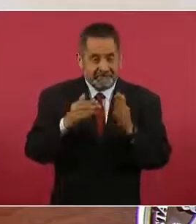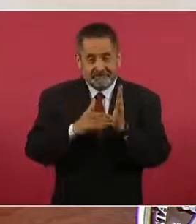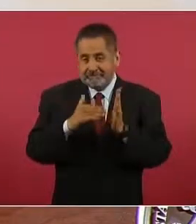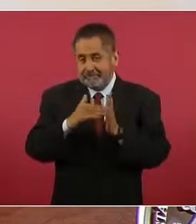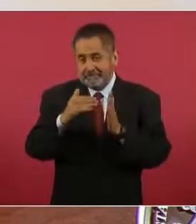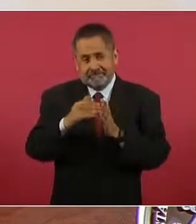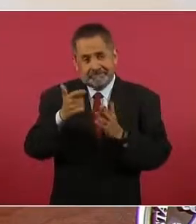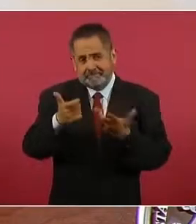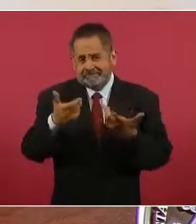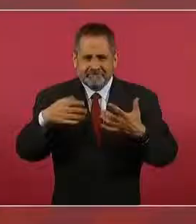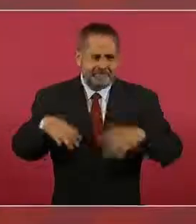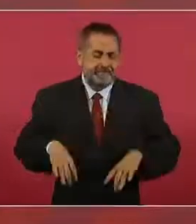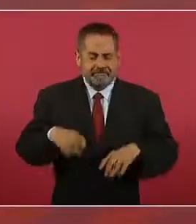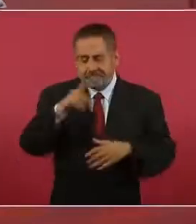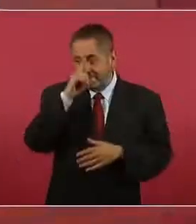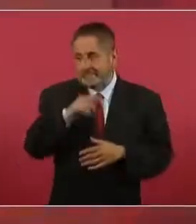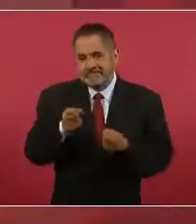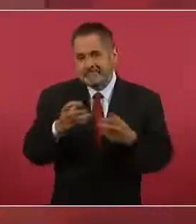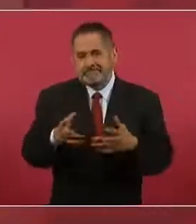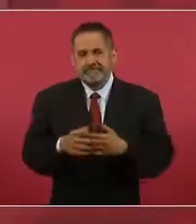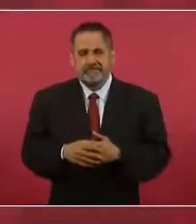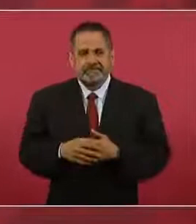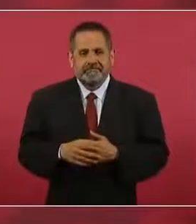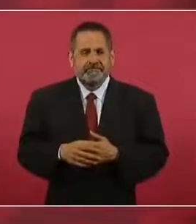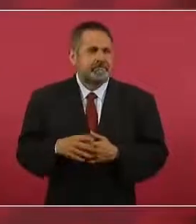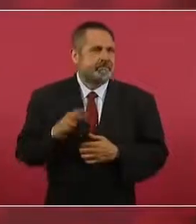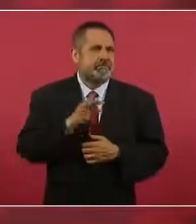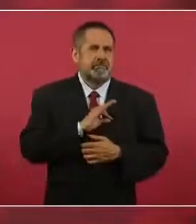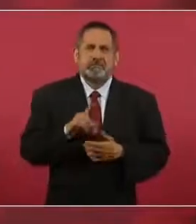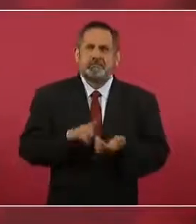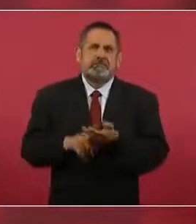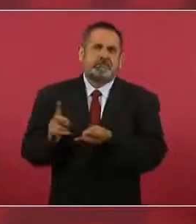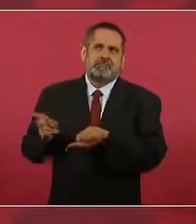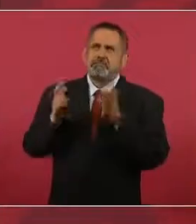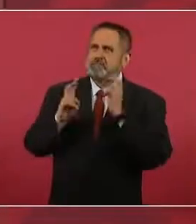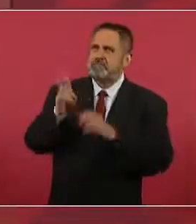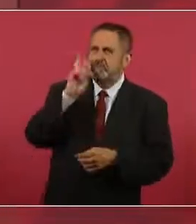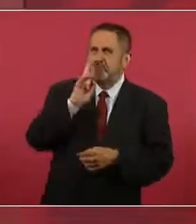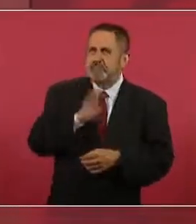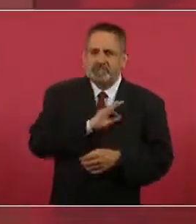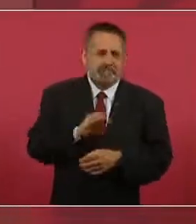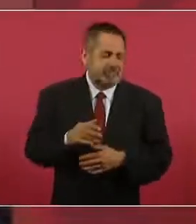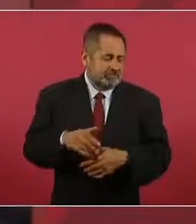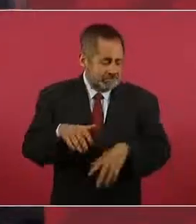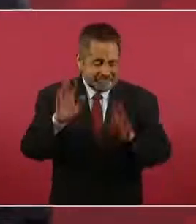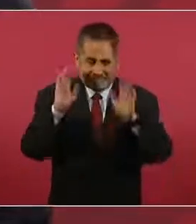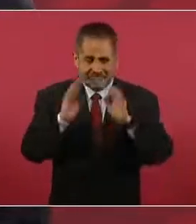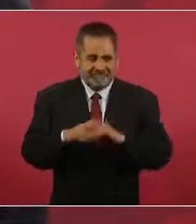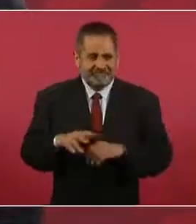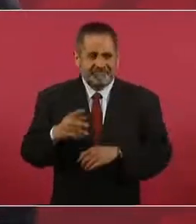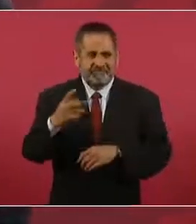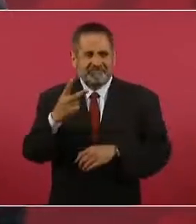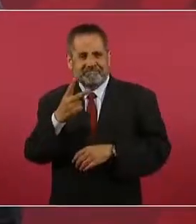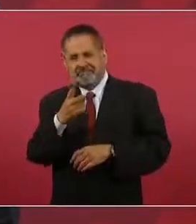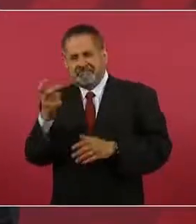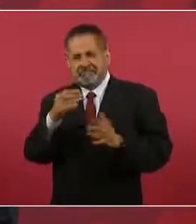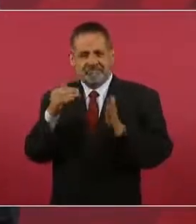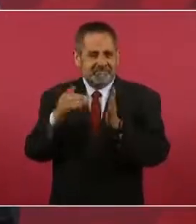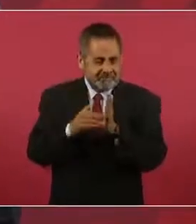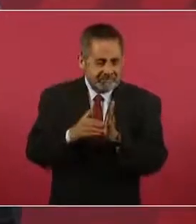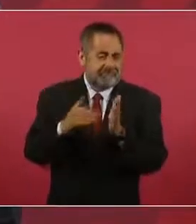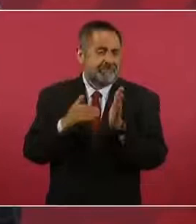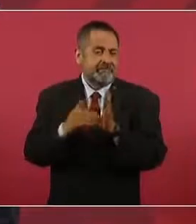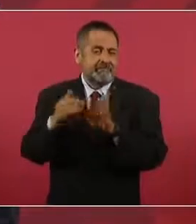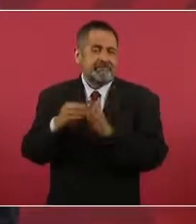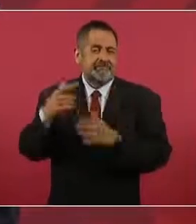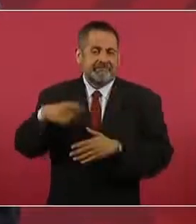estamos hablando de un asalto, de un robo de más de doscientos mil millones de